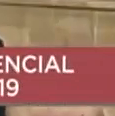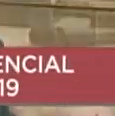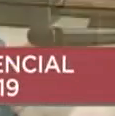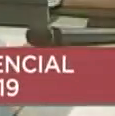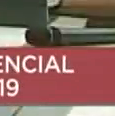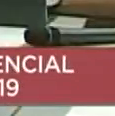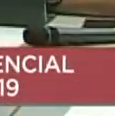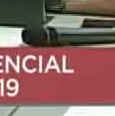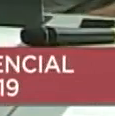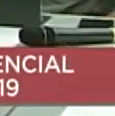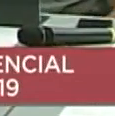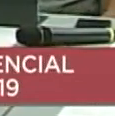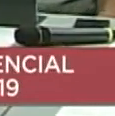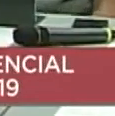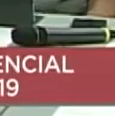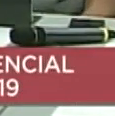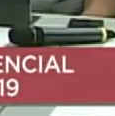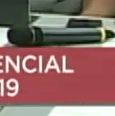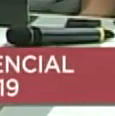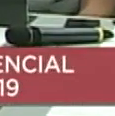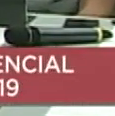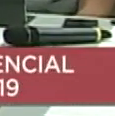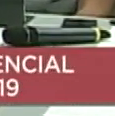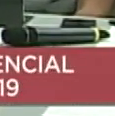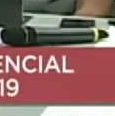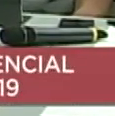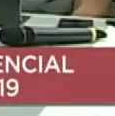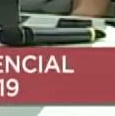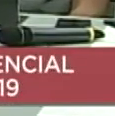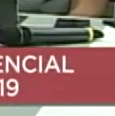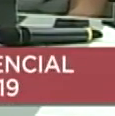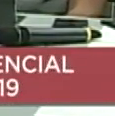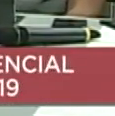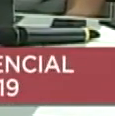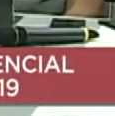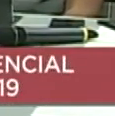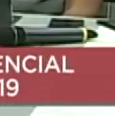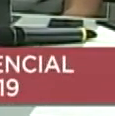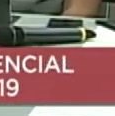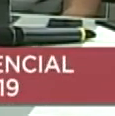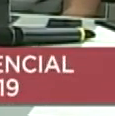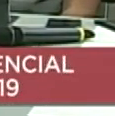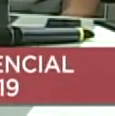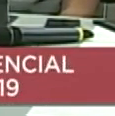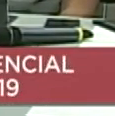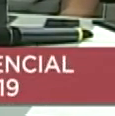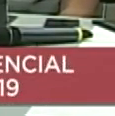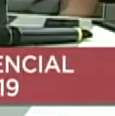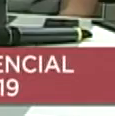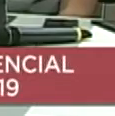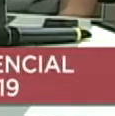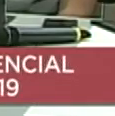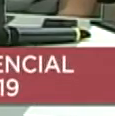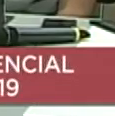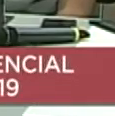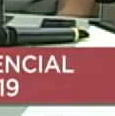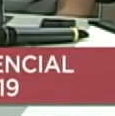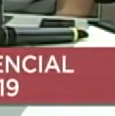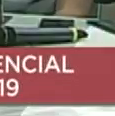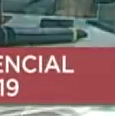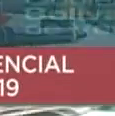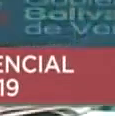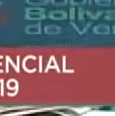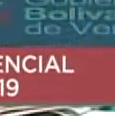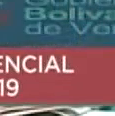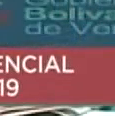Perdón, pero tengo una alergia muy fuerte. Así que bueno, estamos acá. Igualmente, tenemos en la agenda para el día